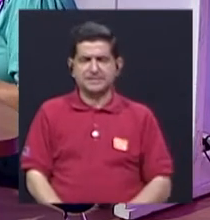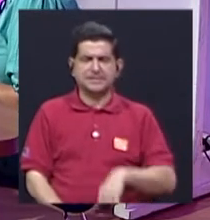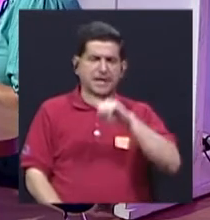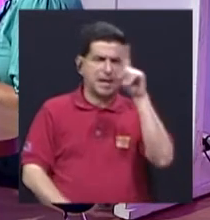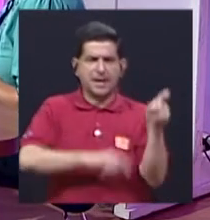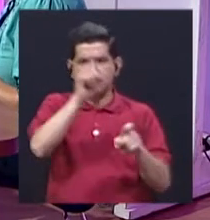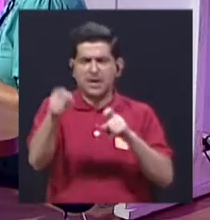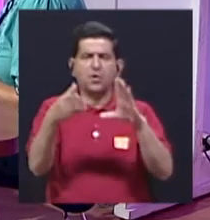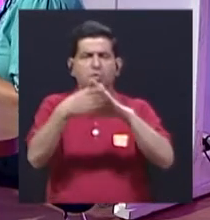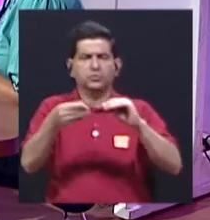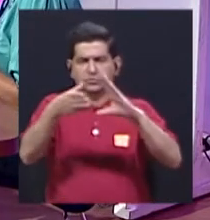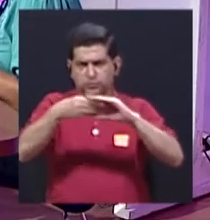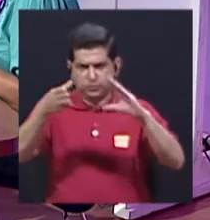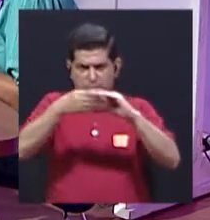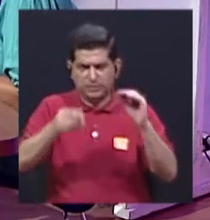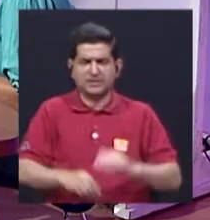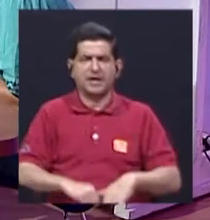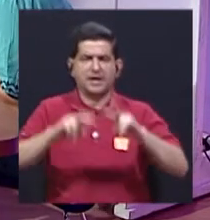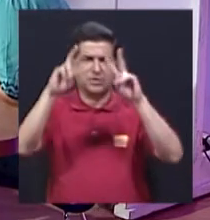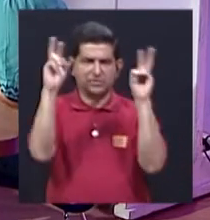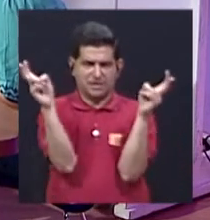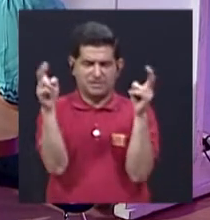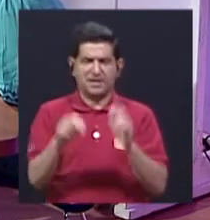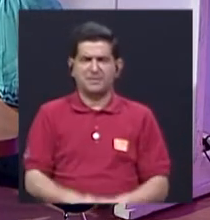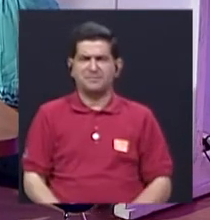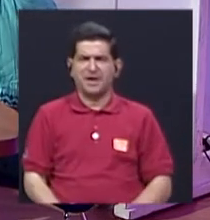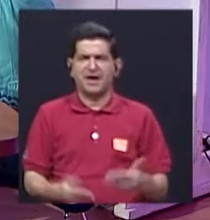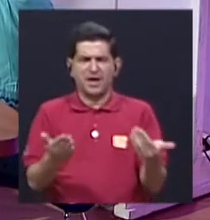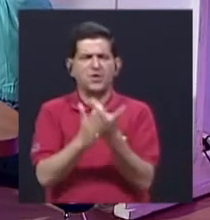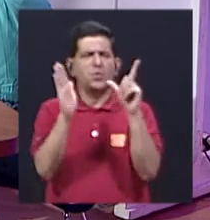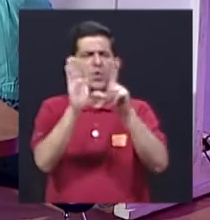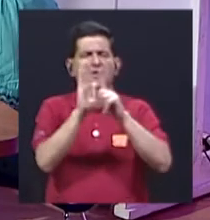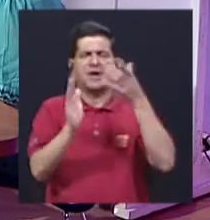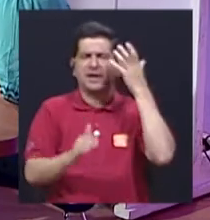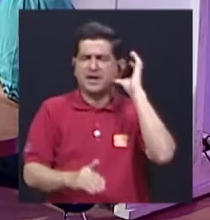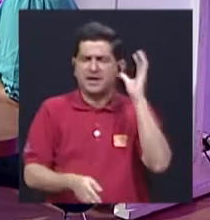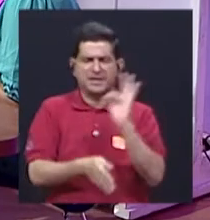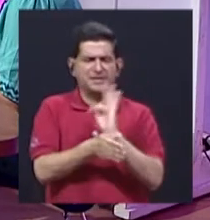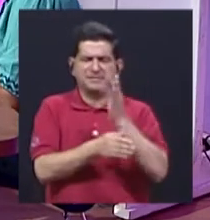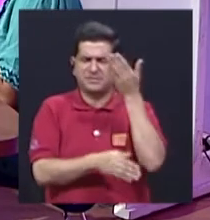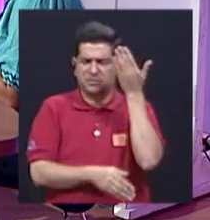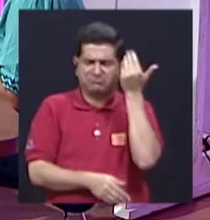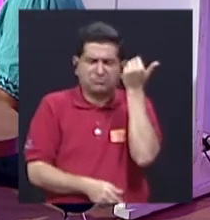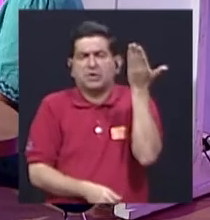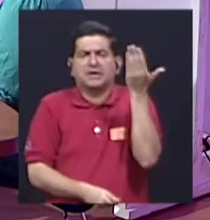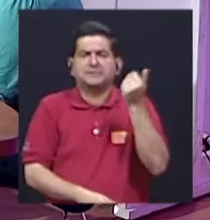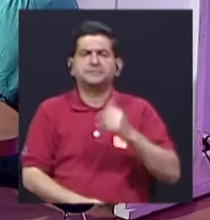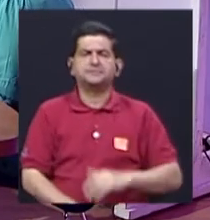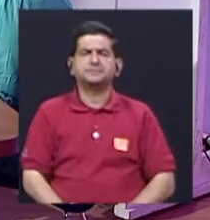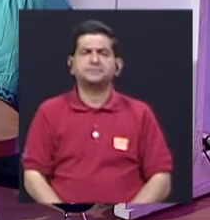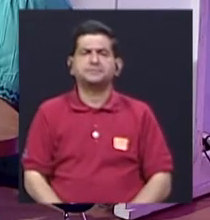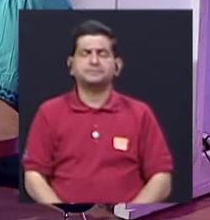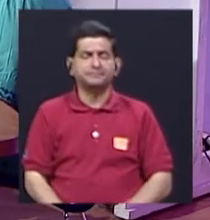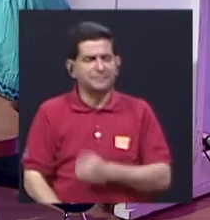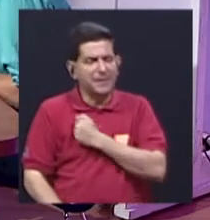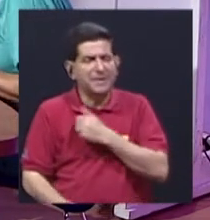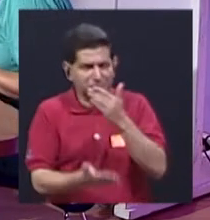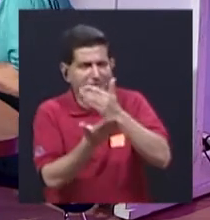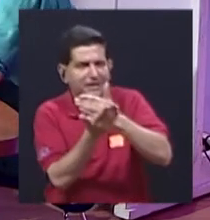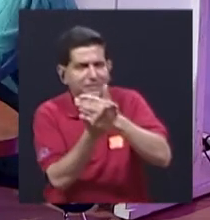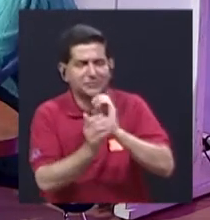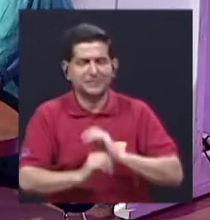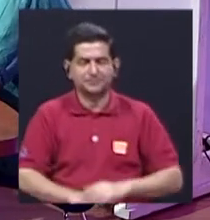sus preguntas o comentarios sobre nuestro tema. ¿Para qué una nueva ley de radio y televisión? Sí, perdón, te interrumpí. No,